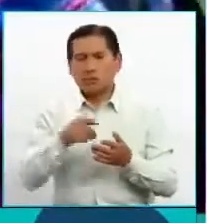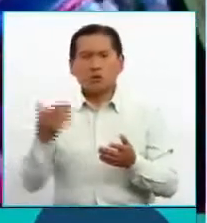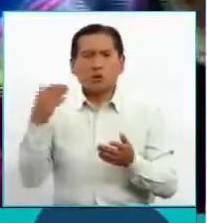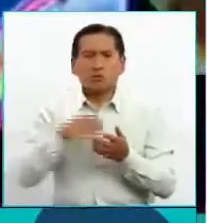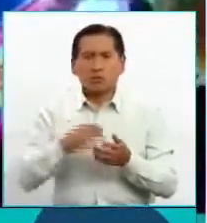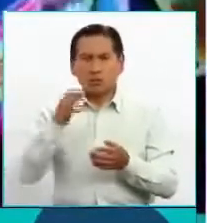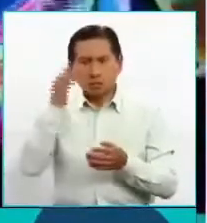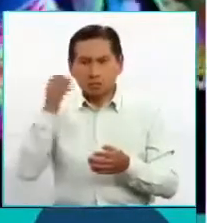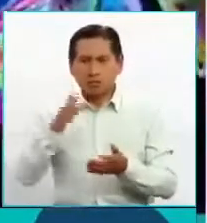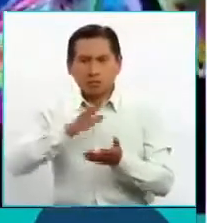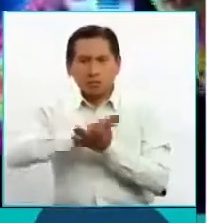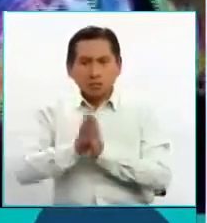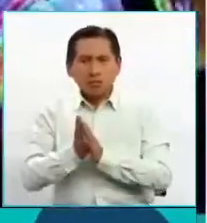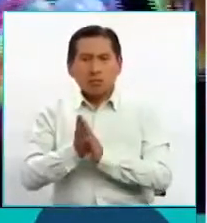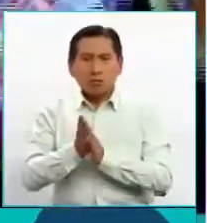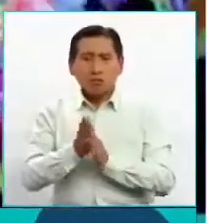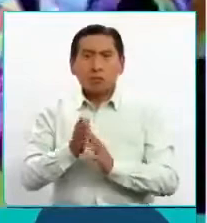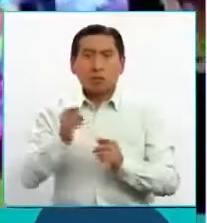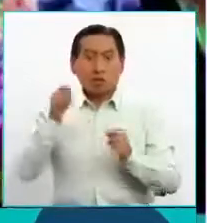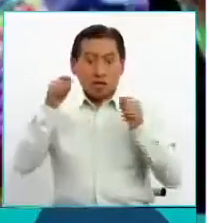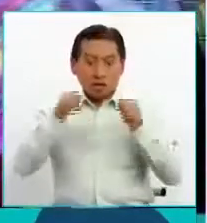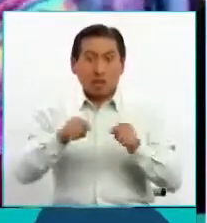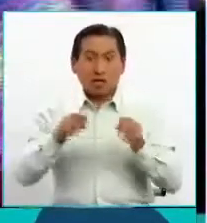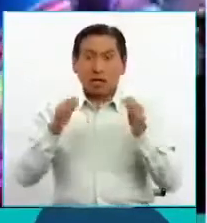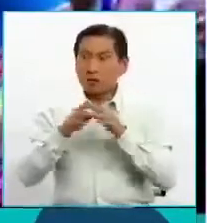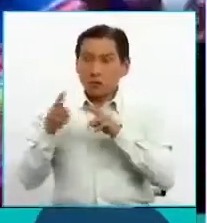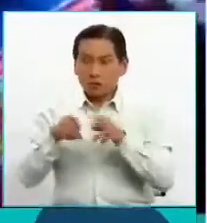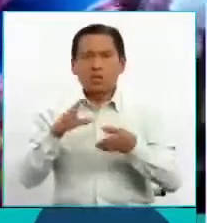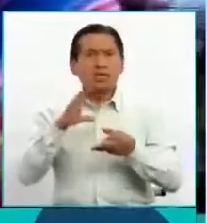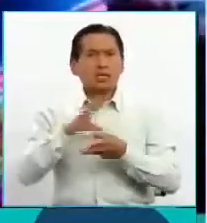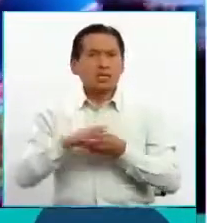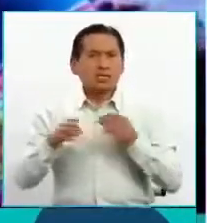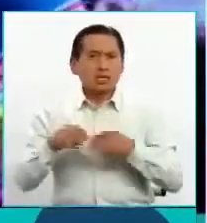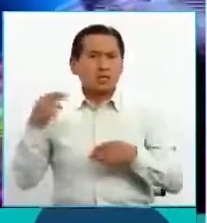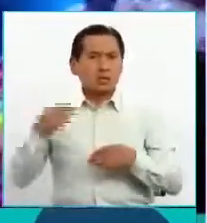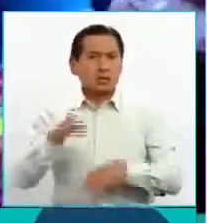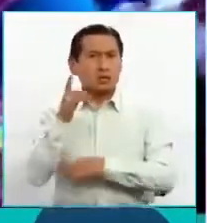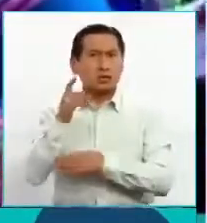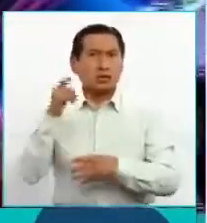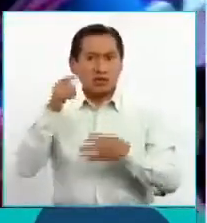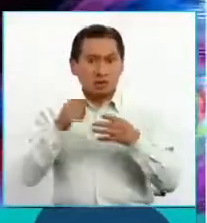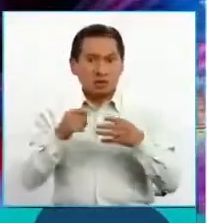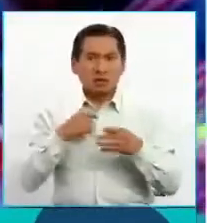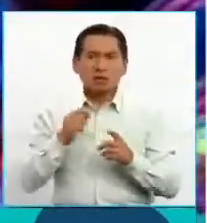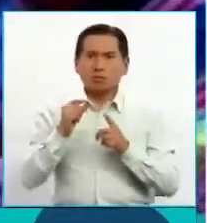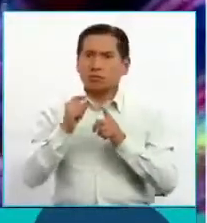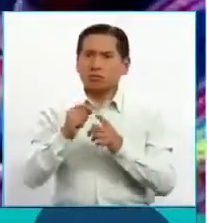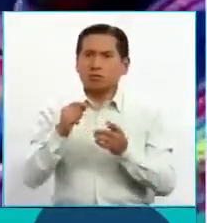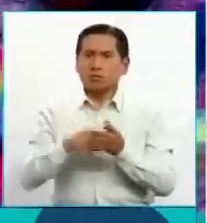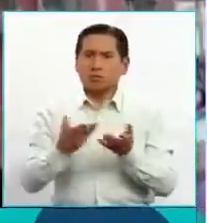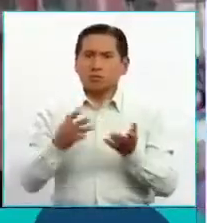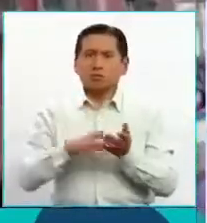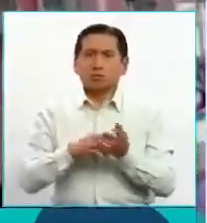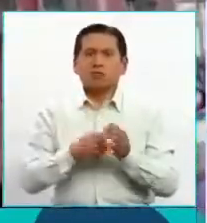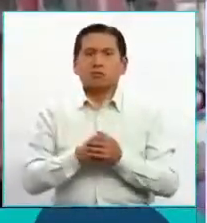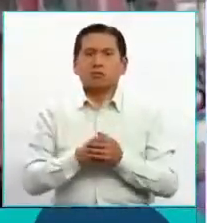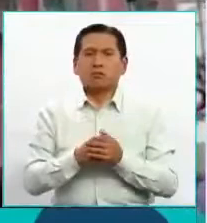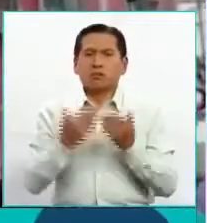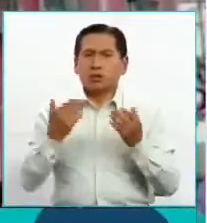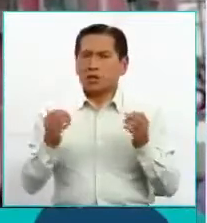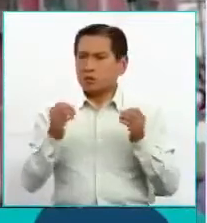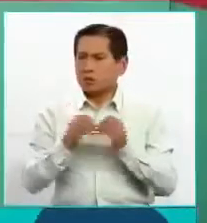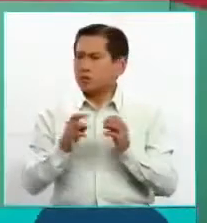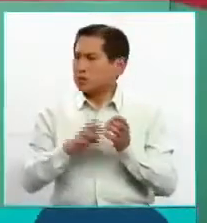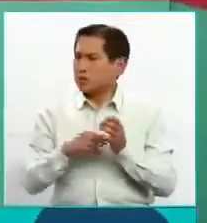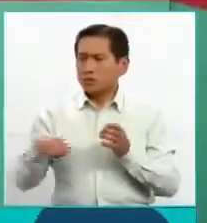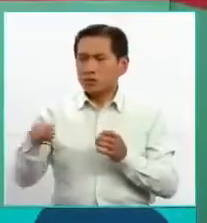más los pueblos, porque ahí habla de nuestra historia del país. Esas cositas yo te puedo nombrar. Que ahora se han retomado y se